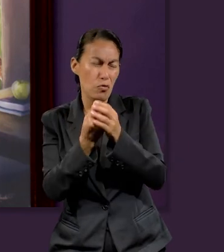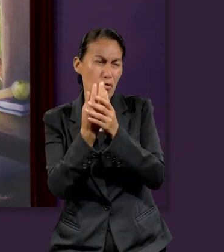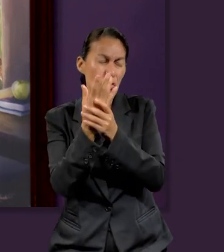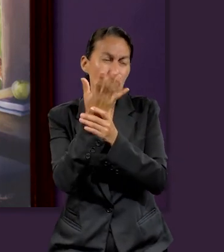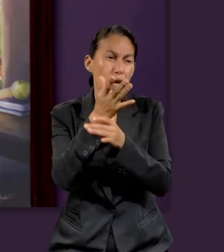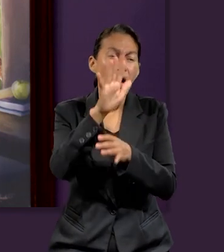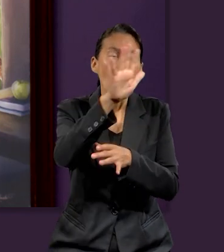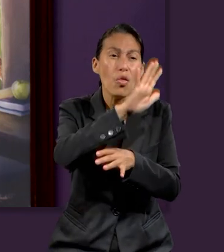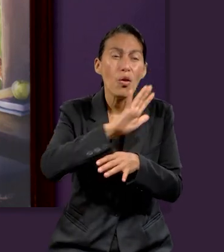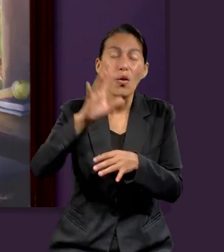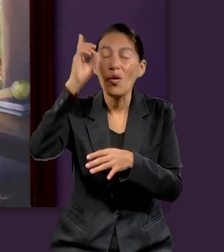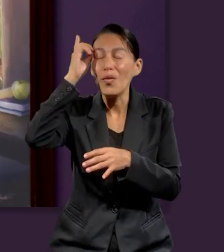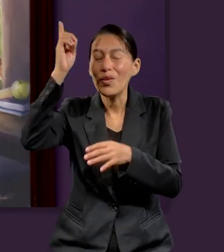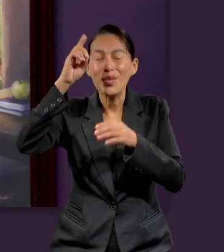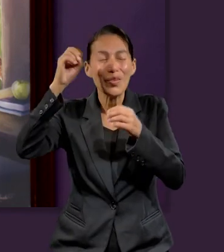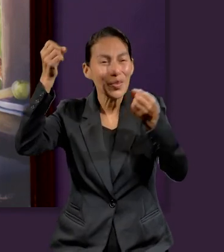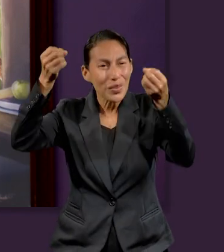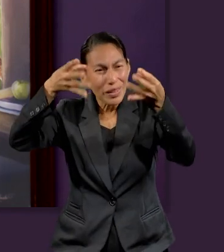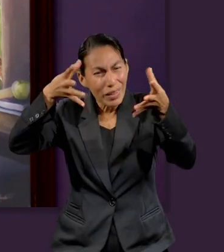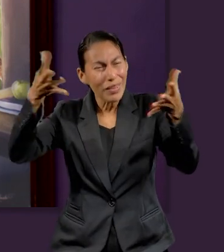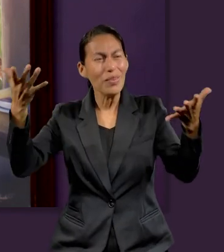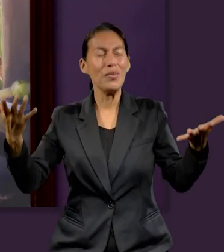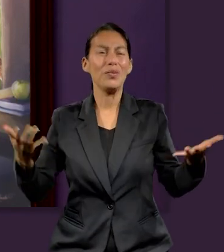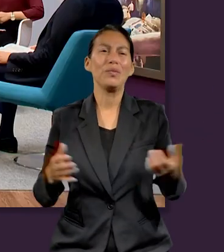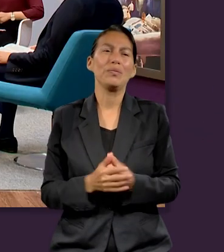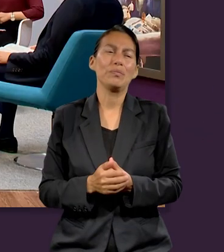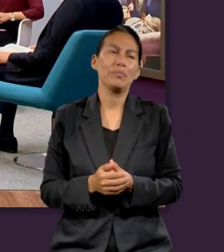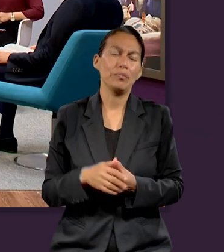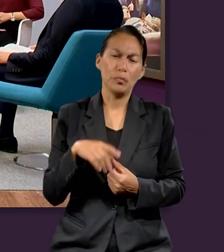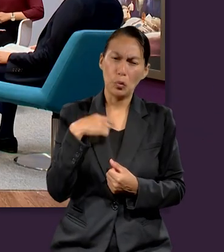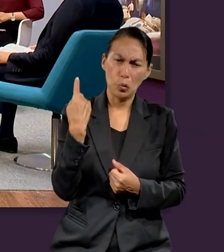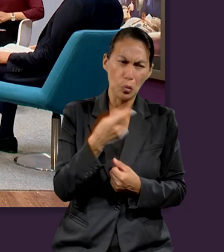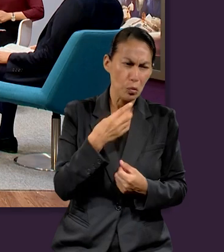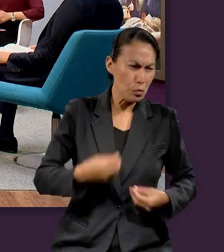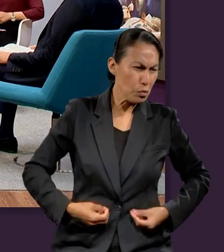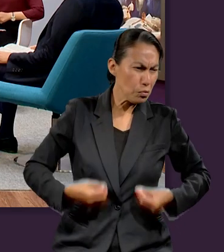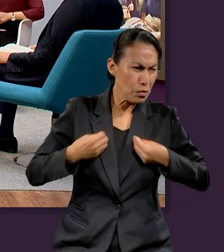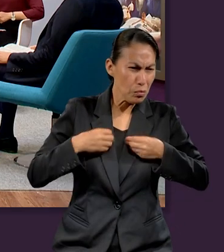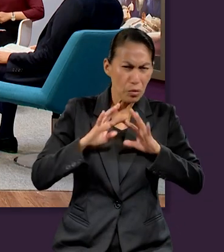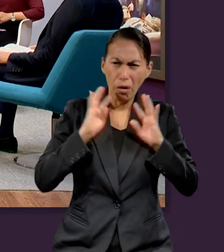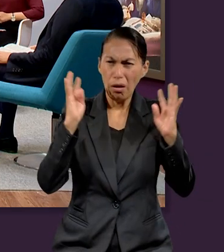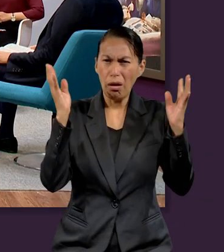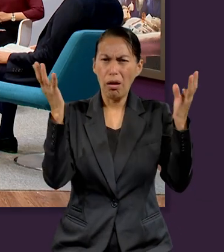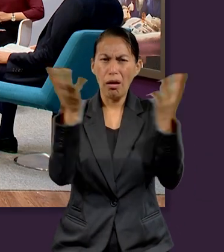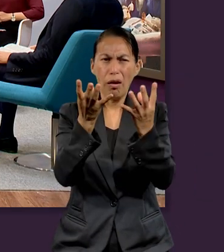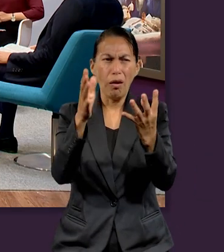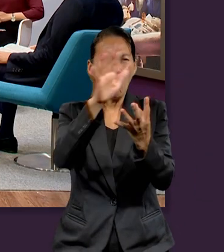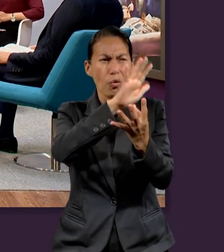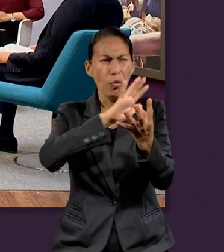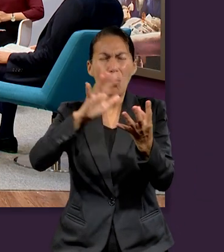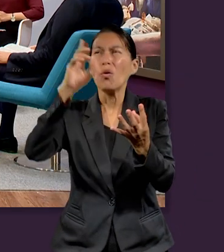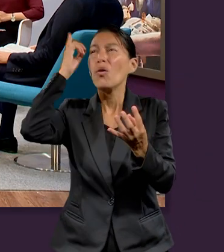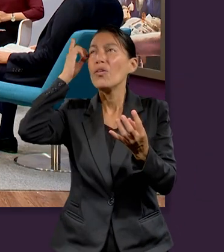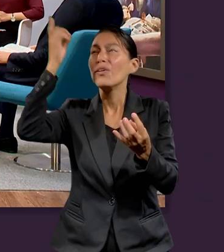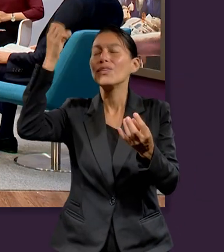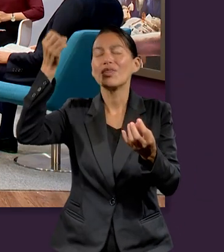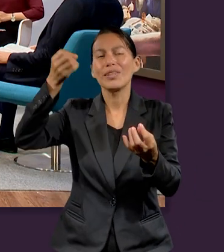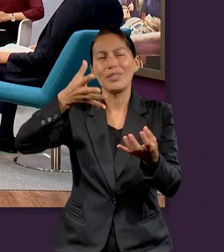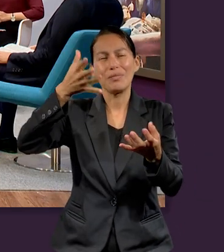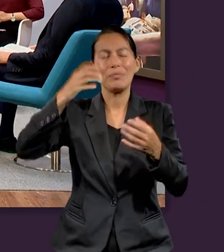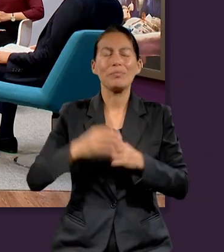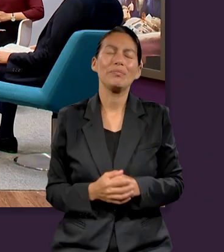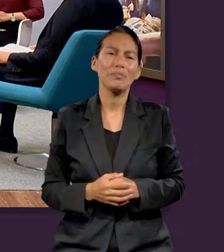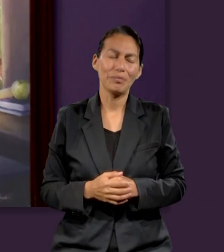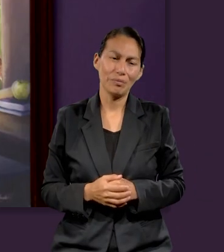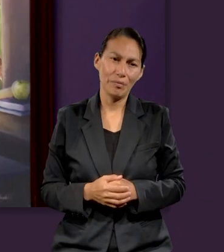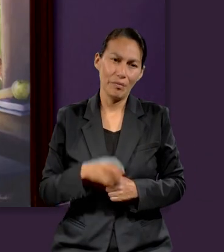la tierra, del mar y de las fuentes de las aguas. ¿Qué quiere decir eso? Que todo el entorno en el que nosotros nos desarrollamos